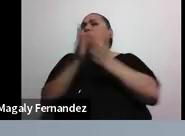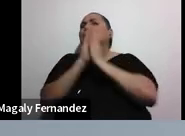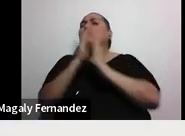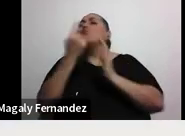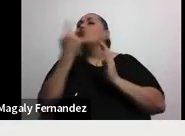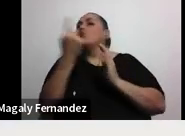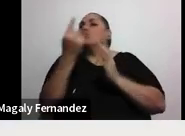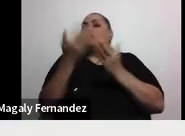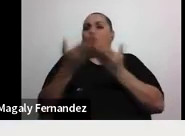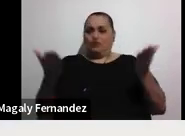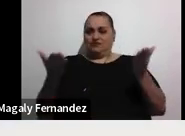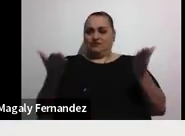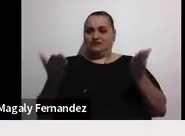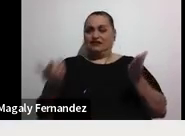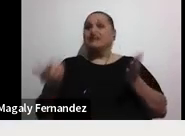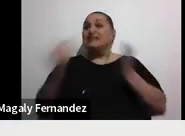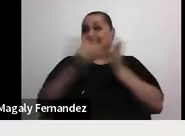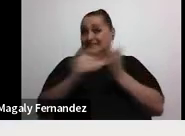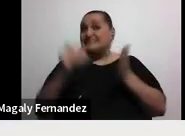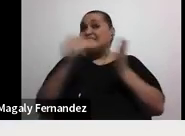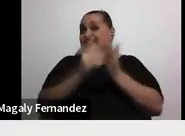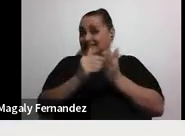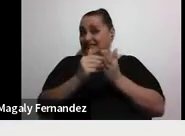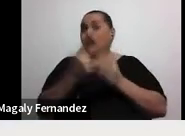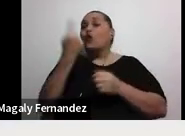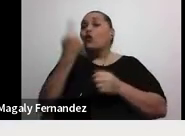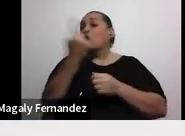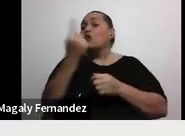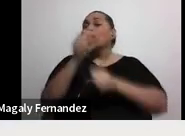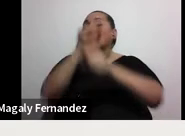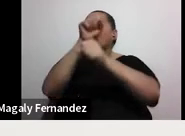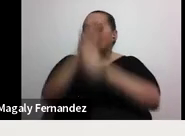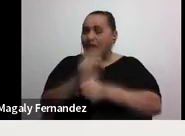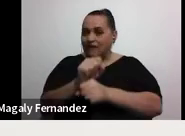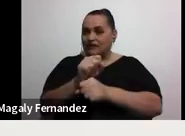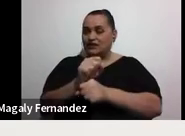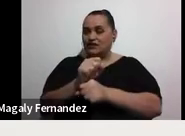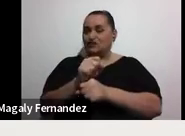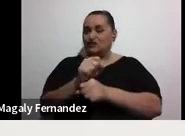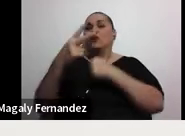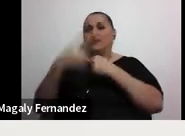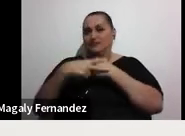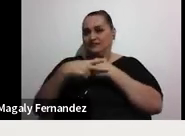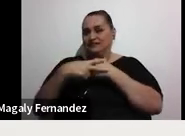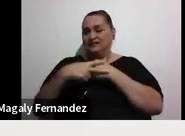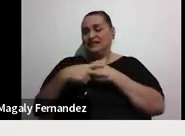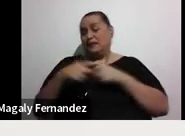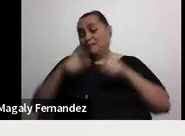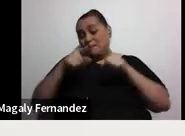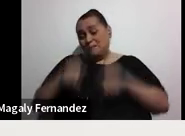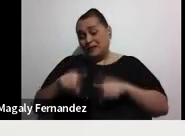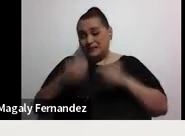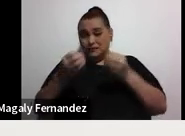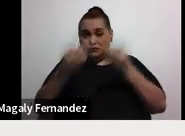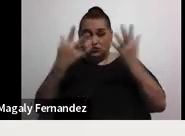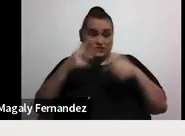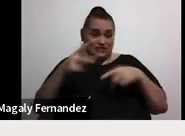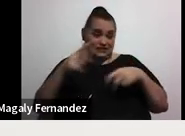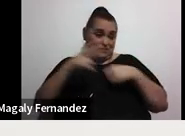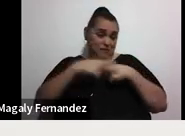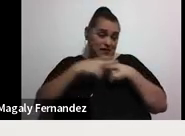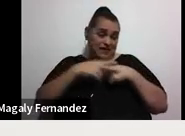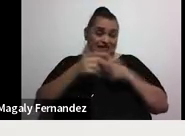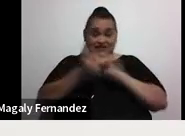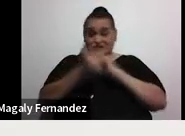Perdón porque insista tanto. Un hábito a la vez. Tal vez lo que pasa muchas veces cuando queremos hacer un cambio en nuestras vidas